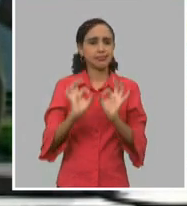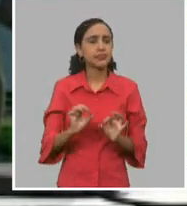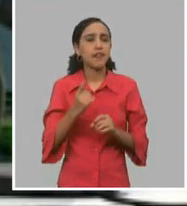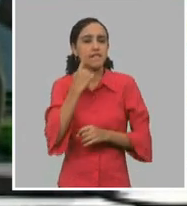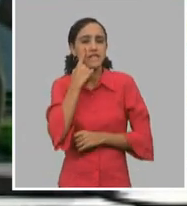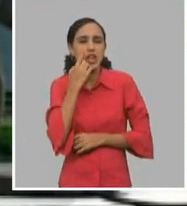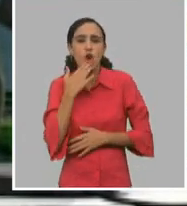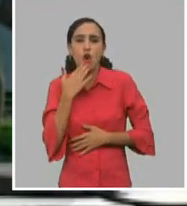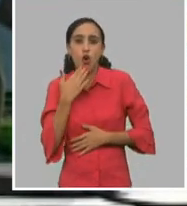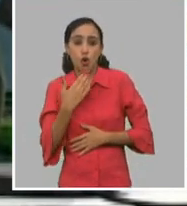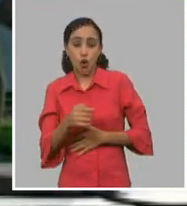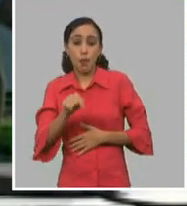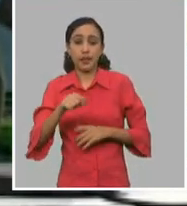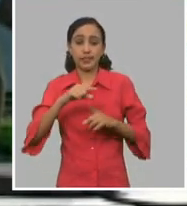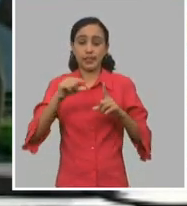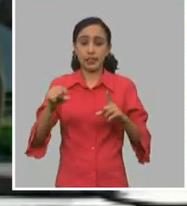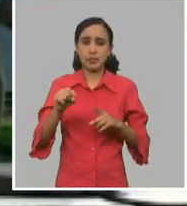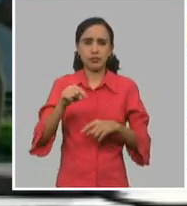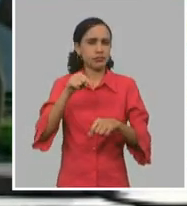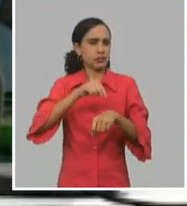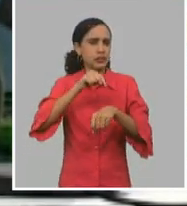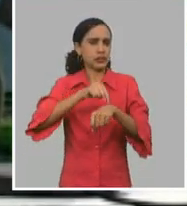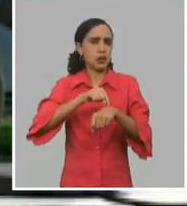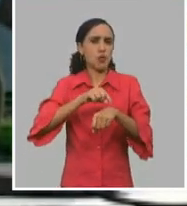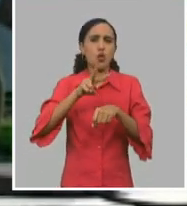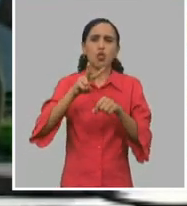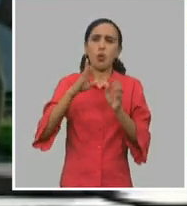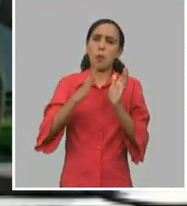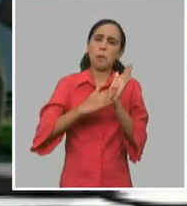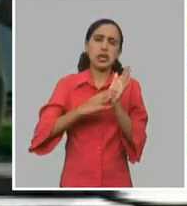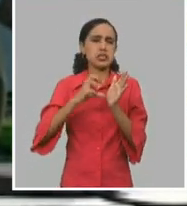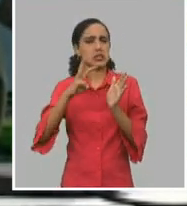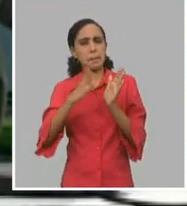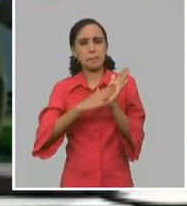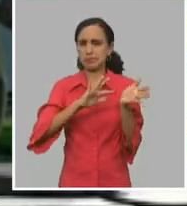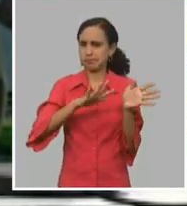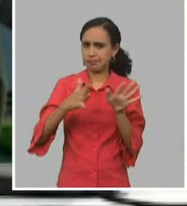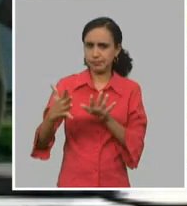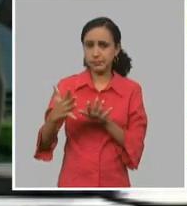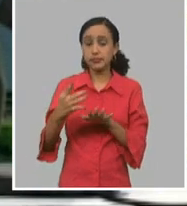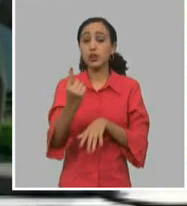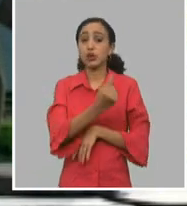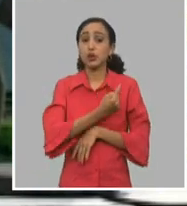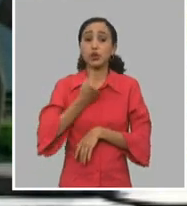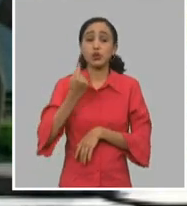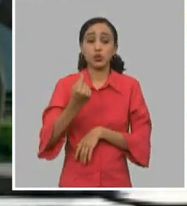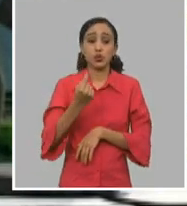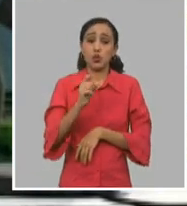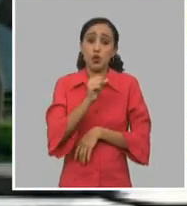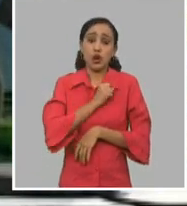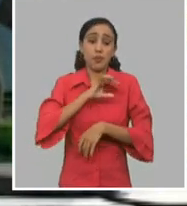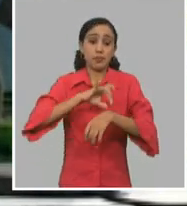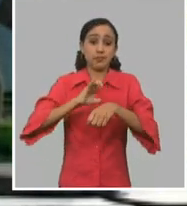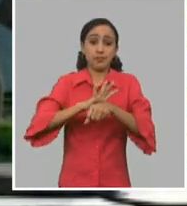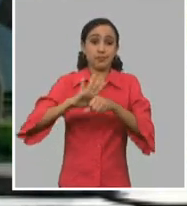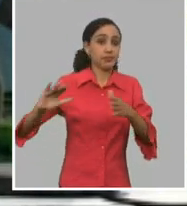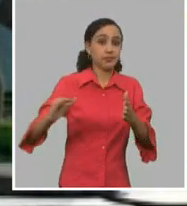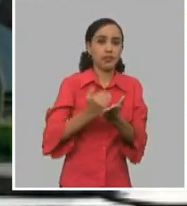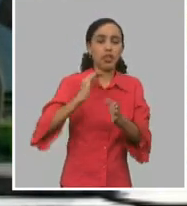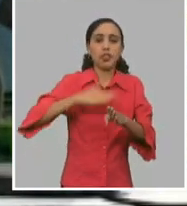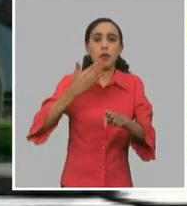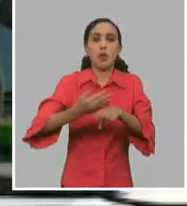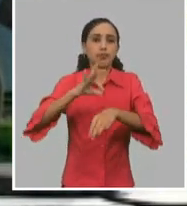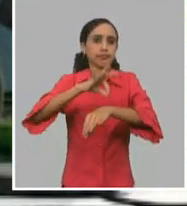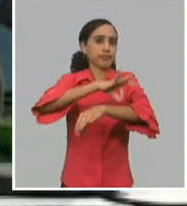intencionalidad este tema ya hace uno, dos o tres meses para no equivocarnos y entonces no salir de la COVID y entrar también en una situación de